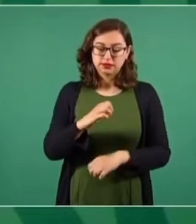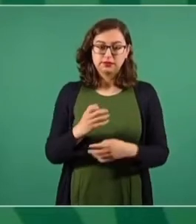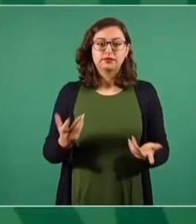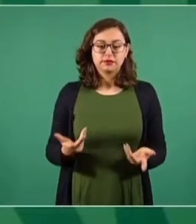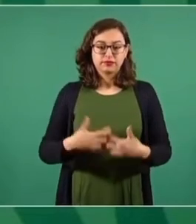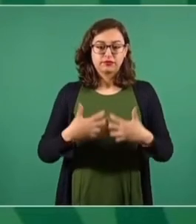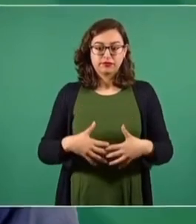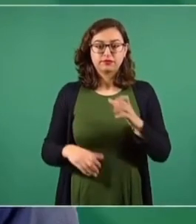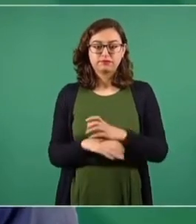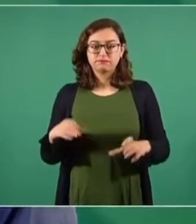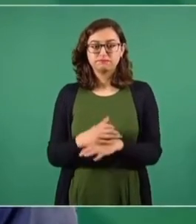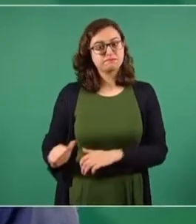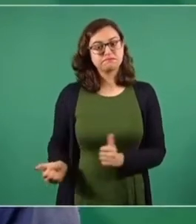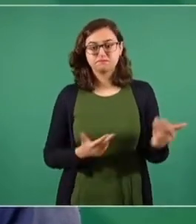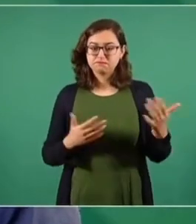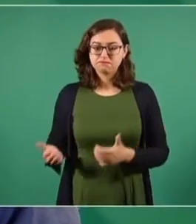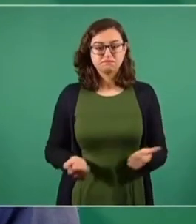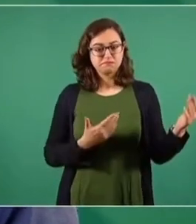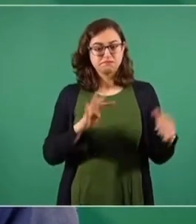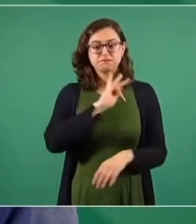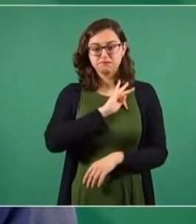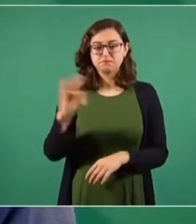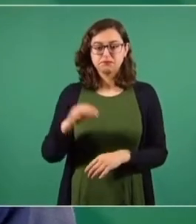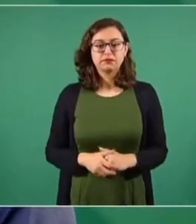poder exportar a Estados Unidos y a Canadá.